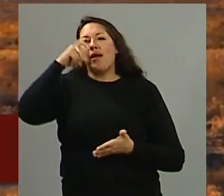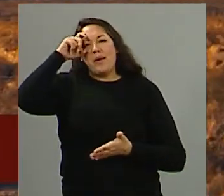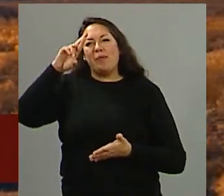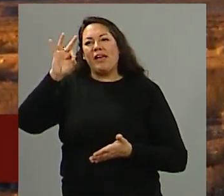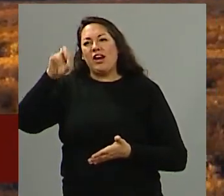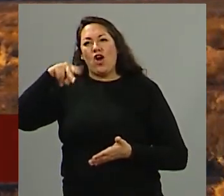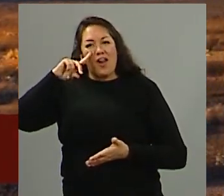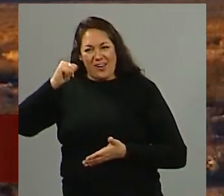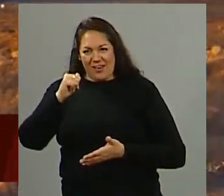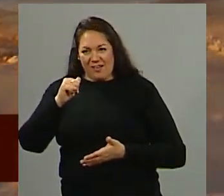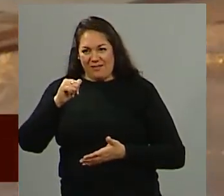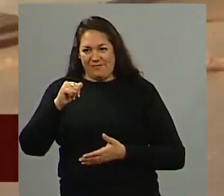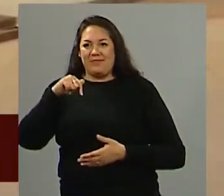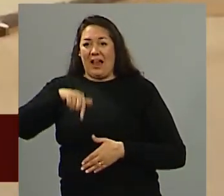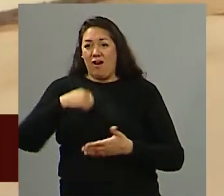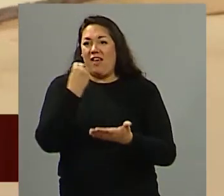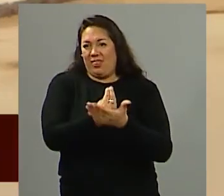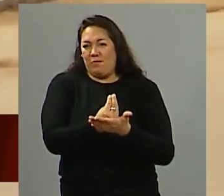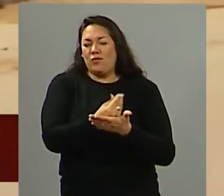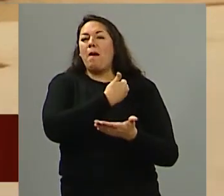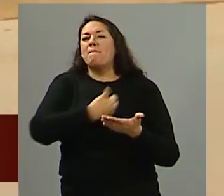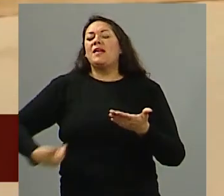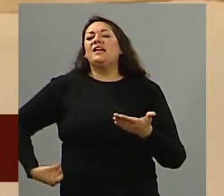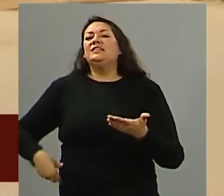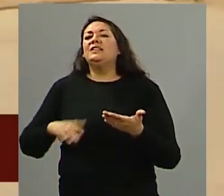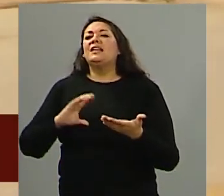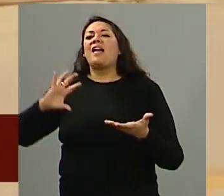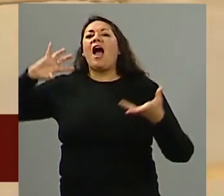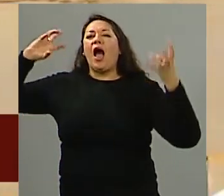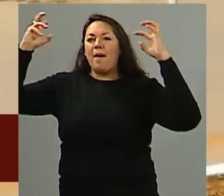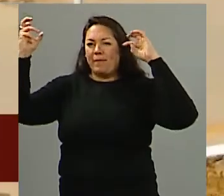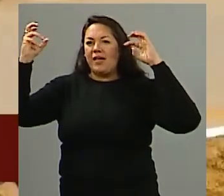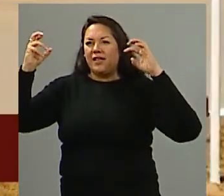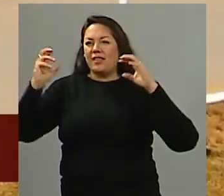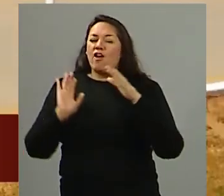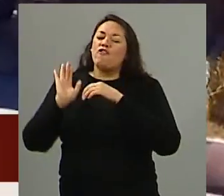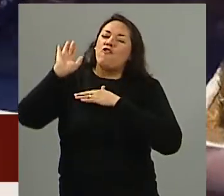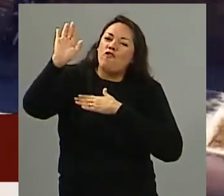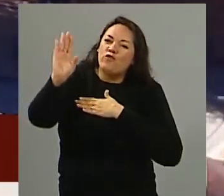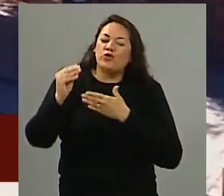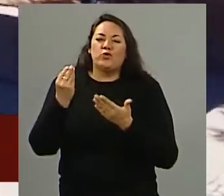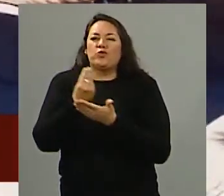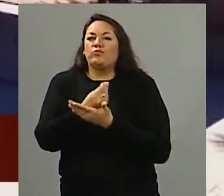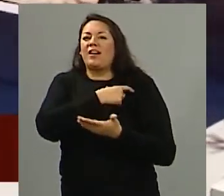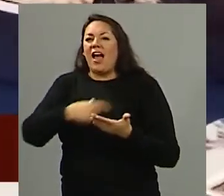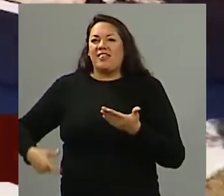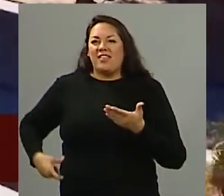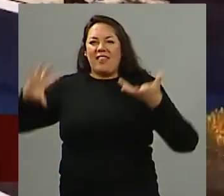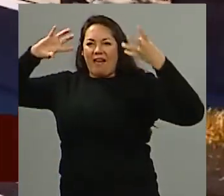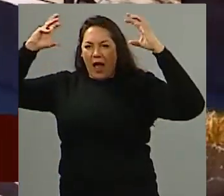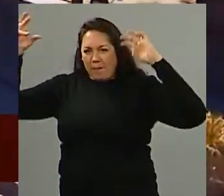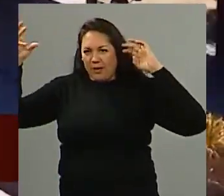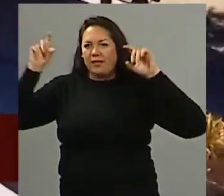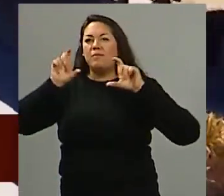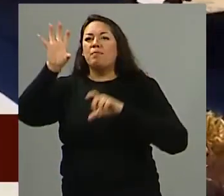es diputada actual presidenta de la comisión de ambiente candidata a elegirse por ese cargo en la legislatura de Mendoza